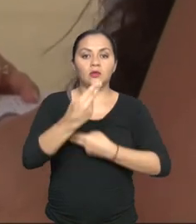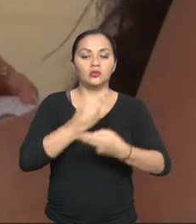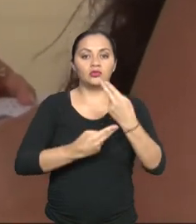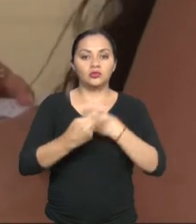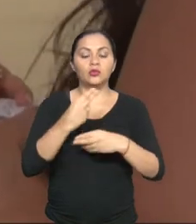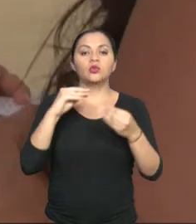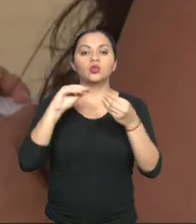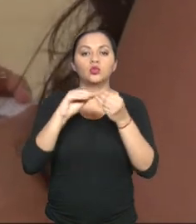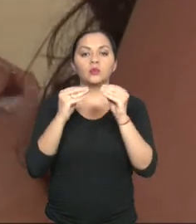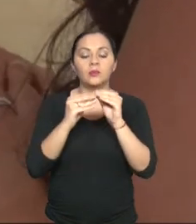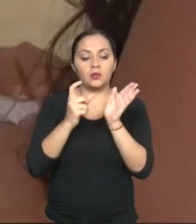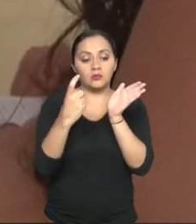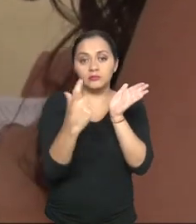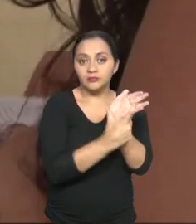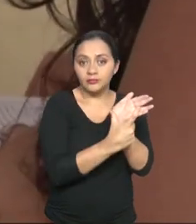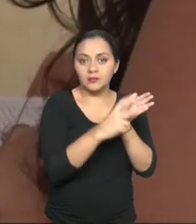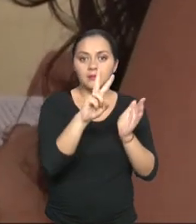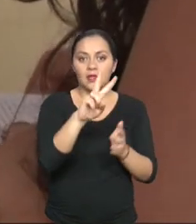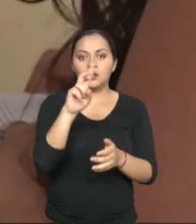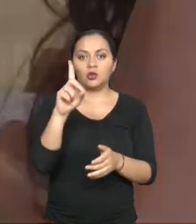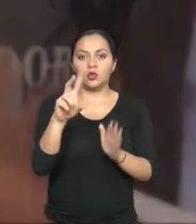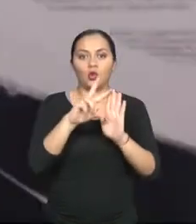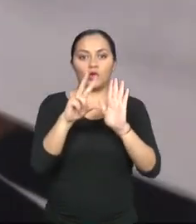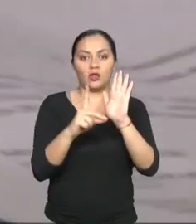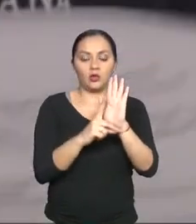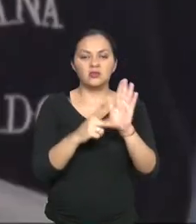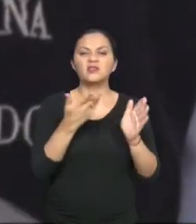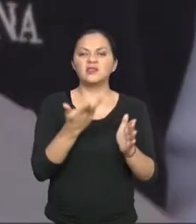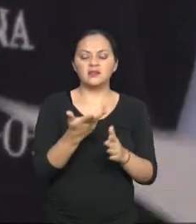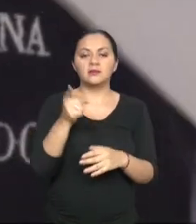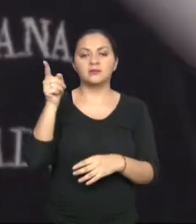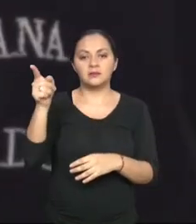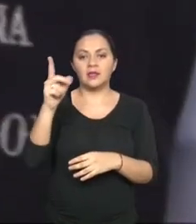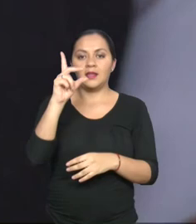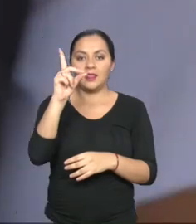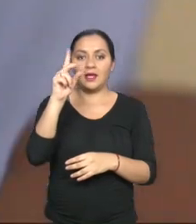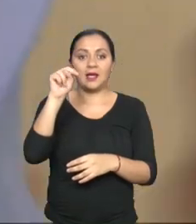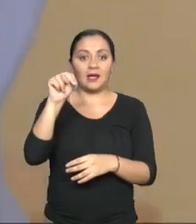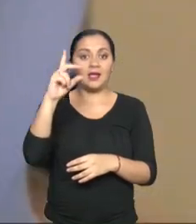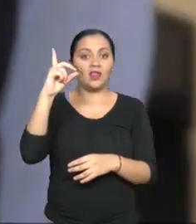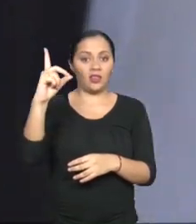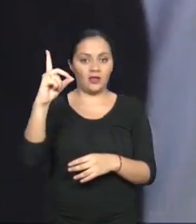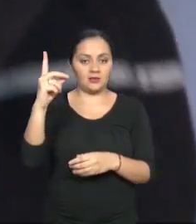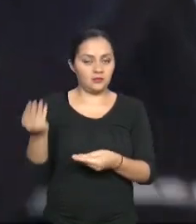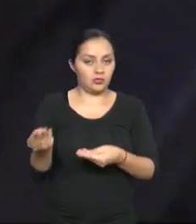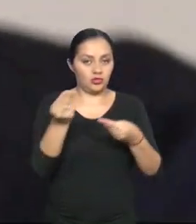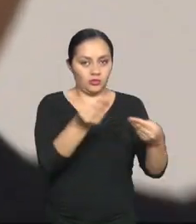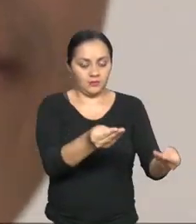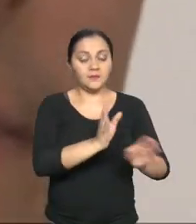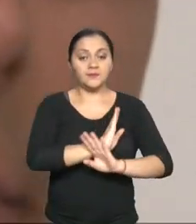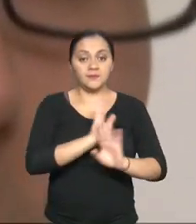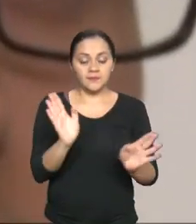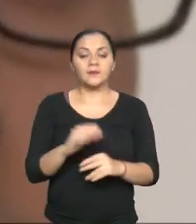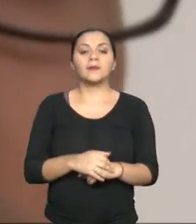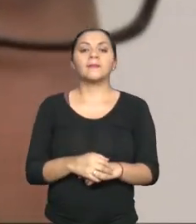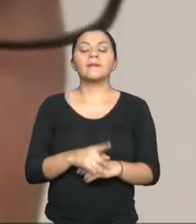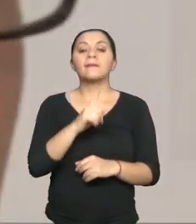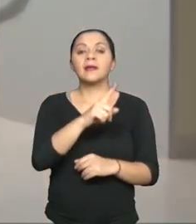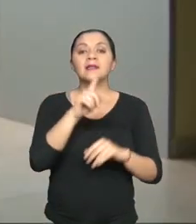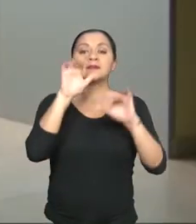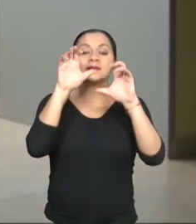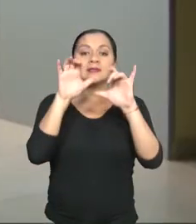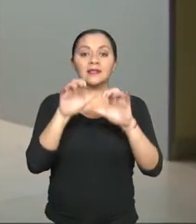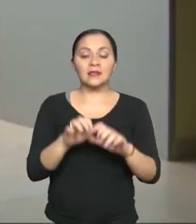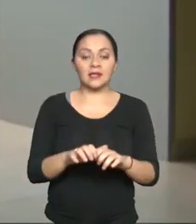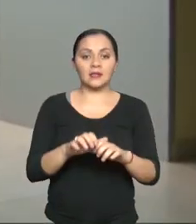solicitud de 21 dígitos otorgado por la DND de esta forma el SENAE busca apoyar y